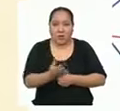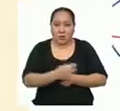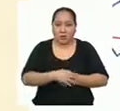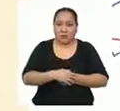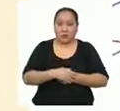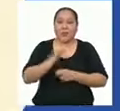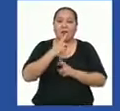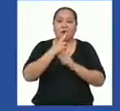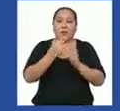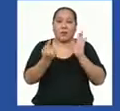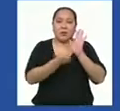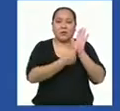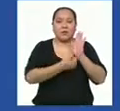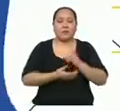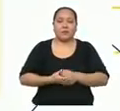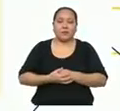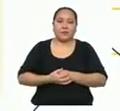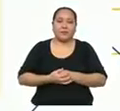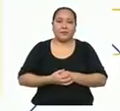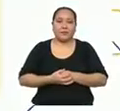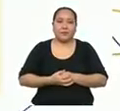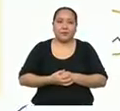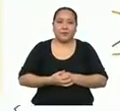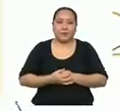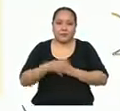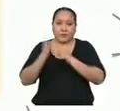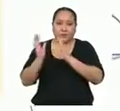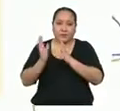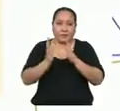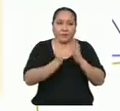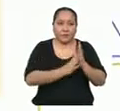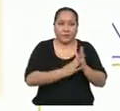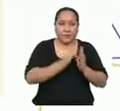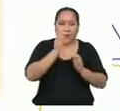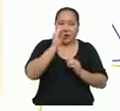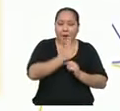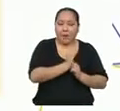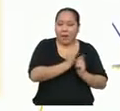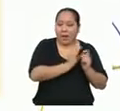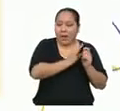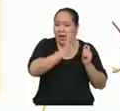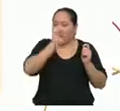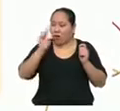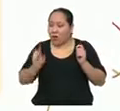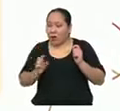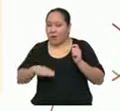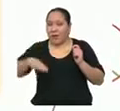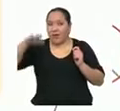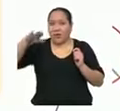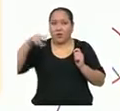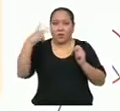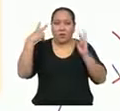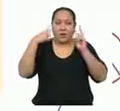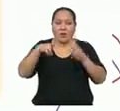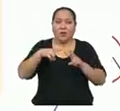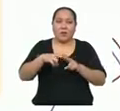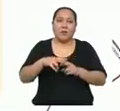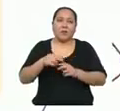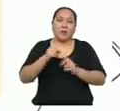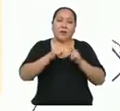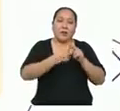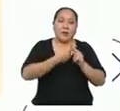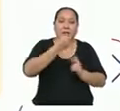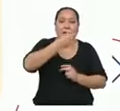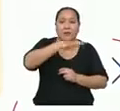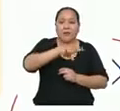el siguiente resultado. Tras ordenar las de menor a mayor, identificamos que las edades van desde